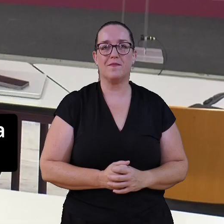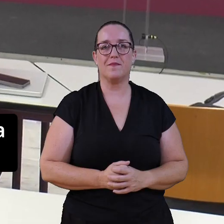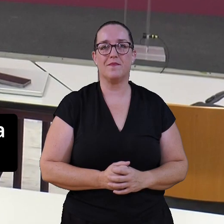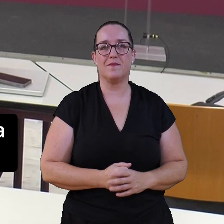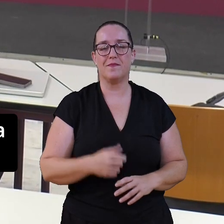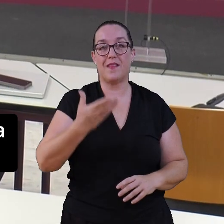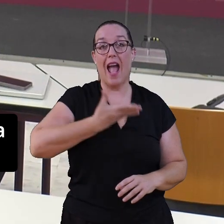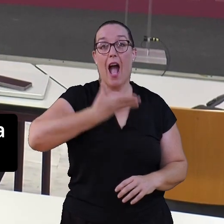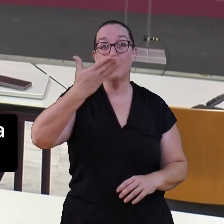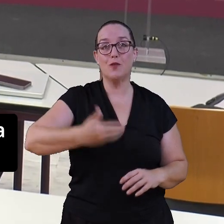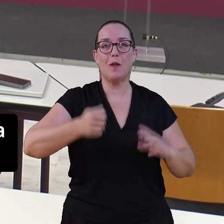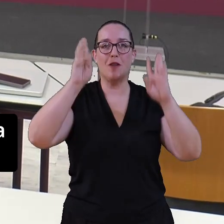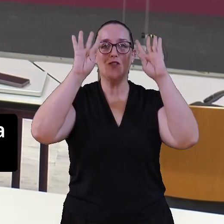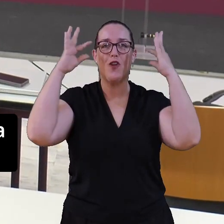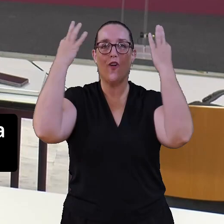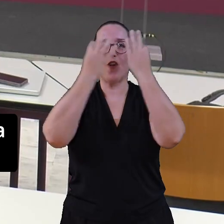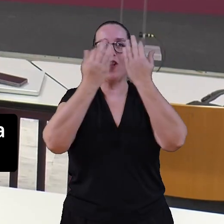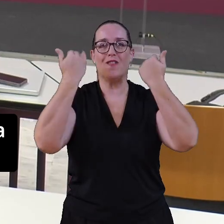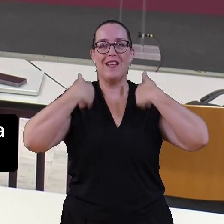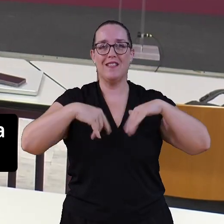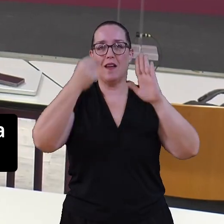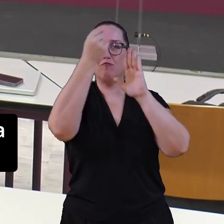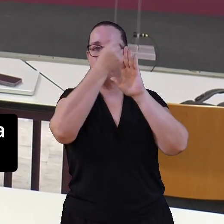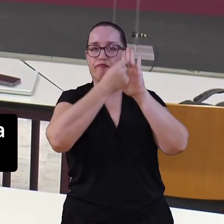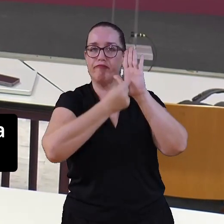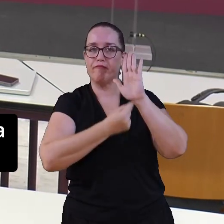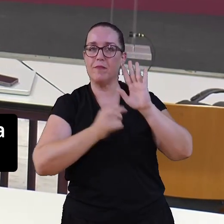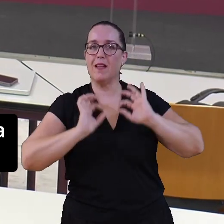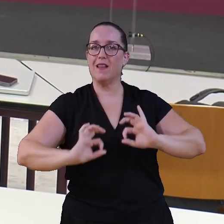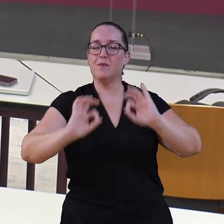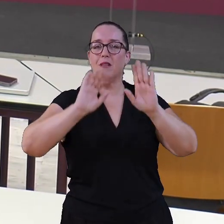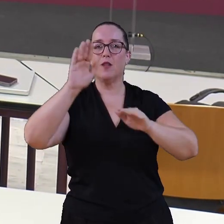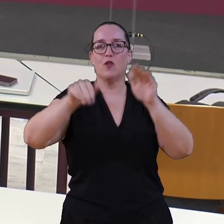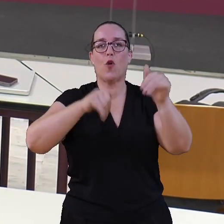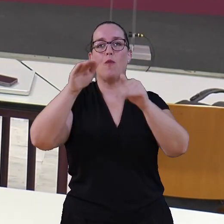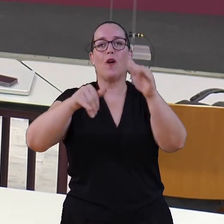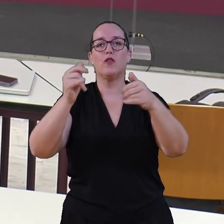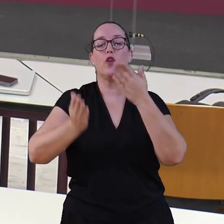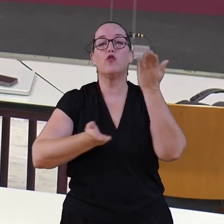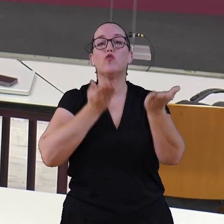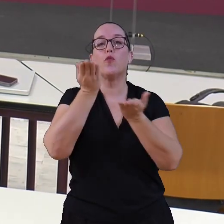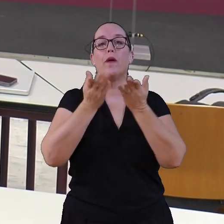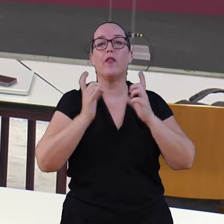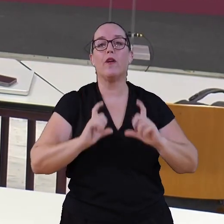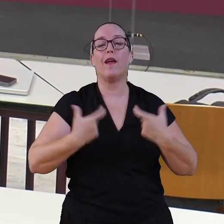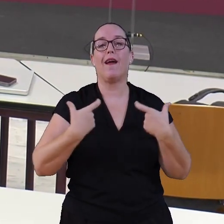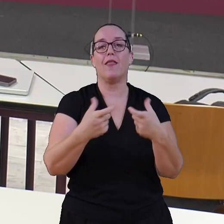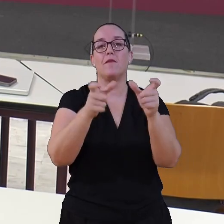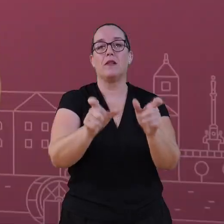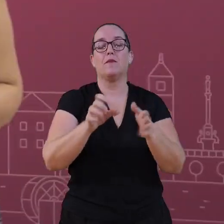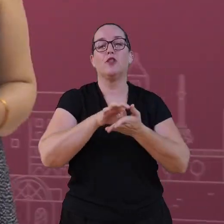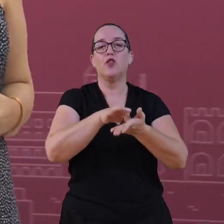El Ayuntamiento de Córdoba ha dado a conocer las bases para la convocatoria de subvenciones del Área de Servicios Sociales en 2024,